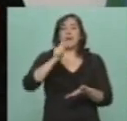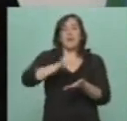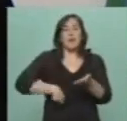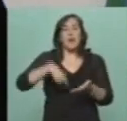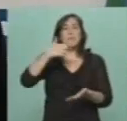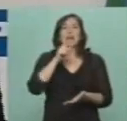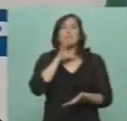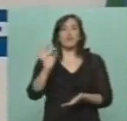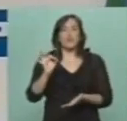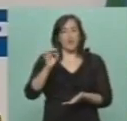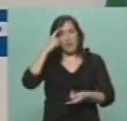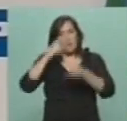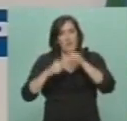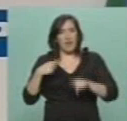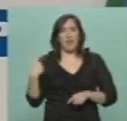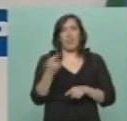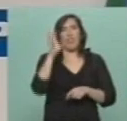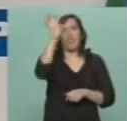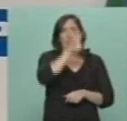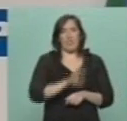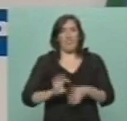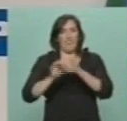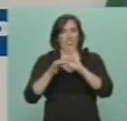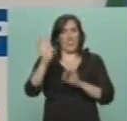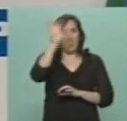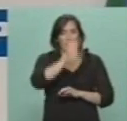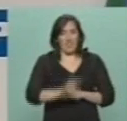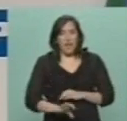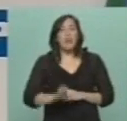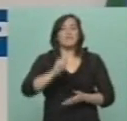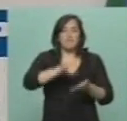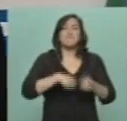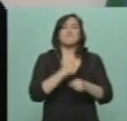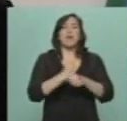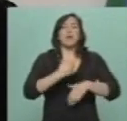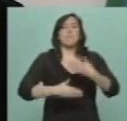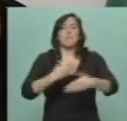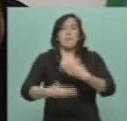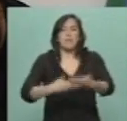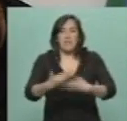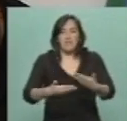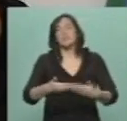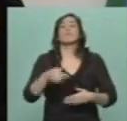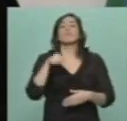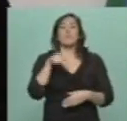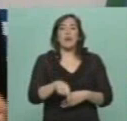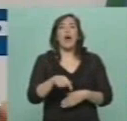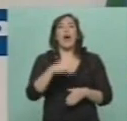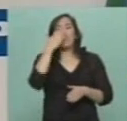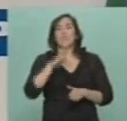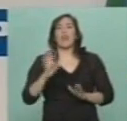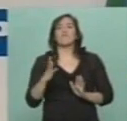Hidrocarburífero que seguirá implementándose para finalmente culminar en la